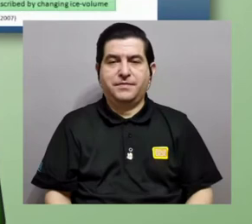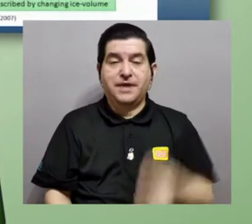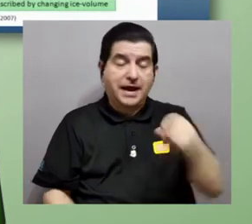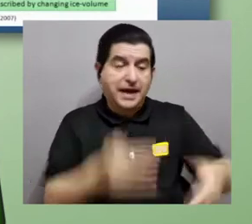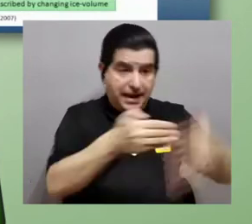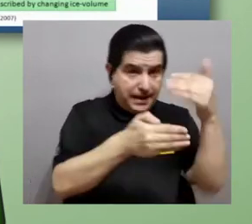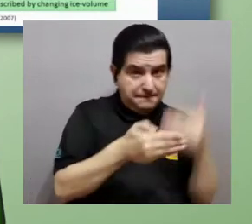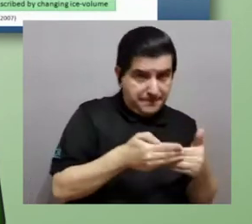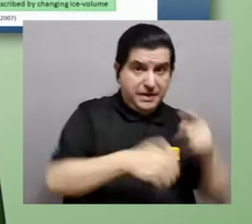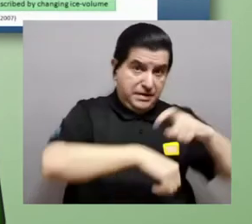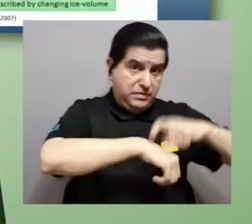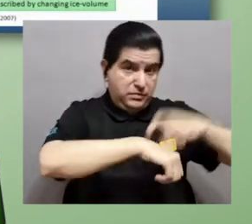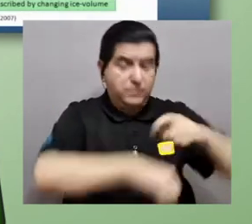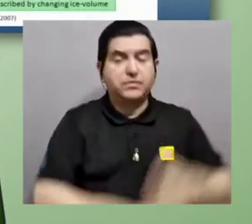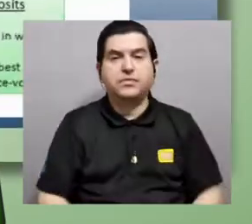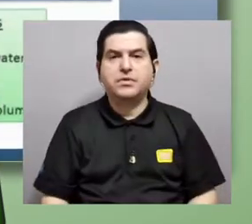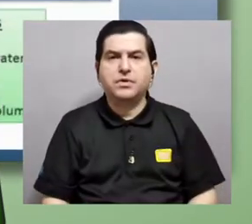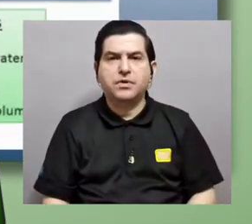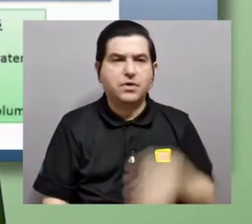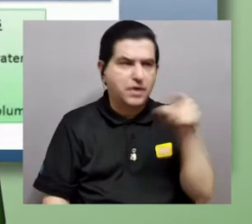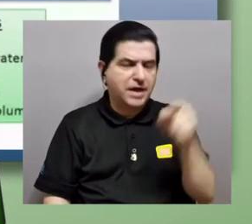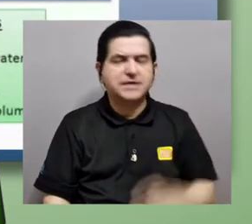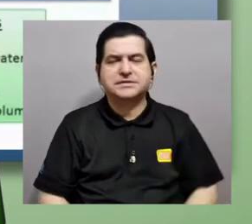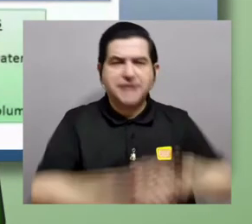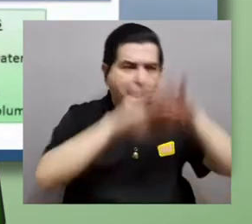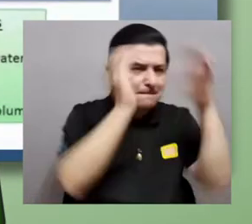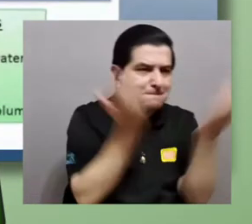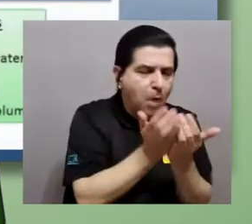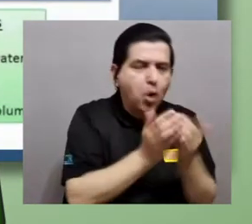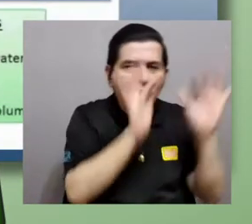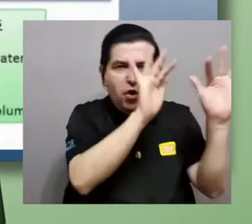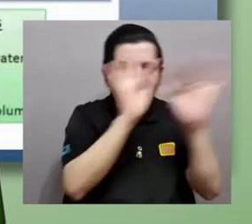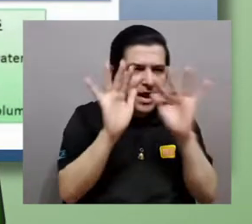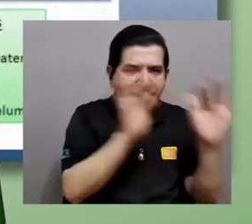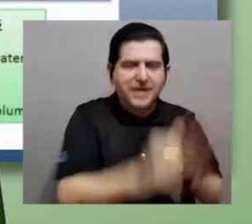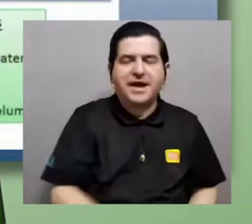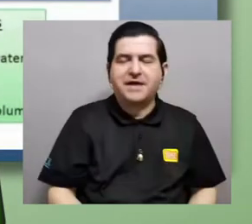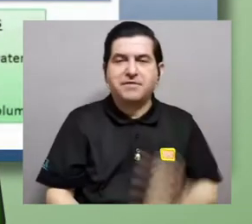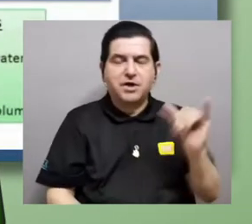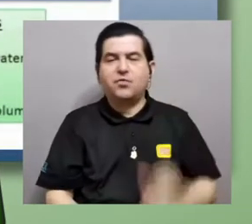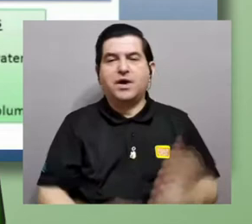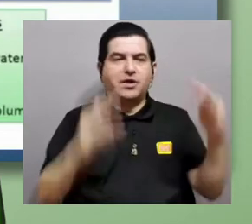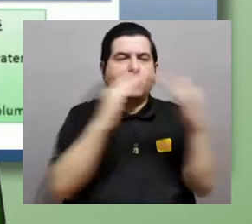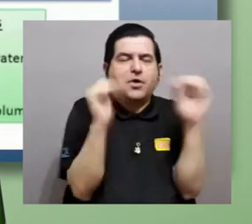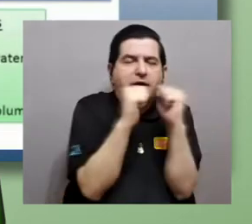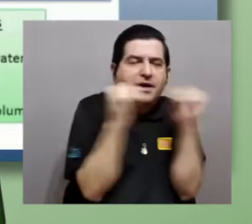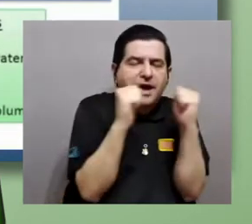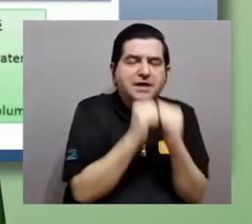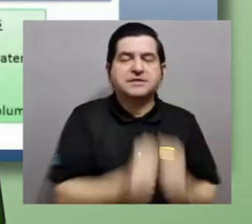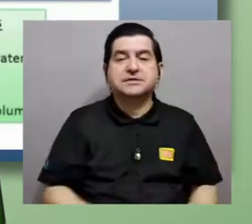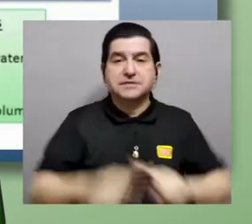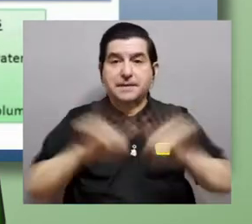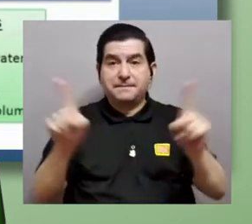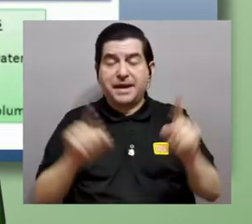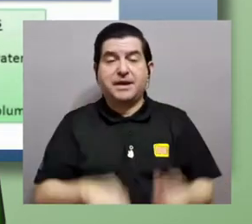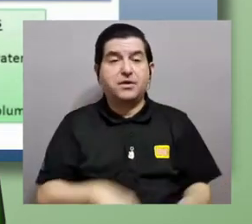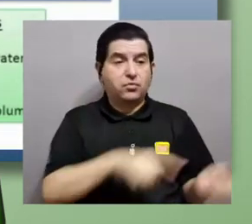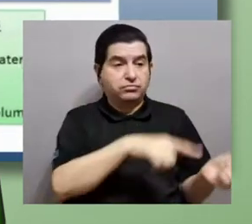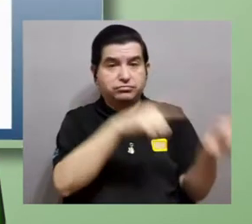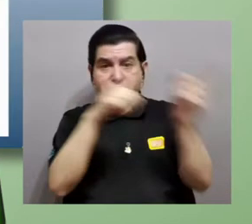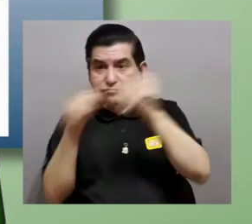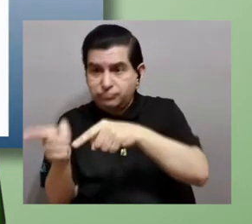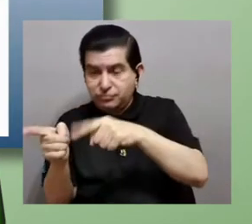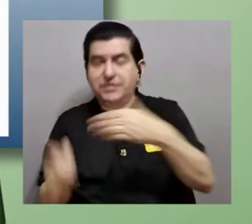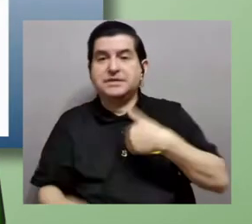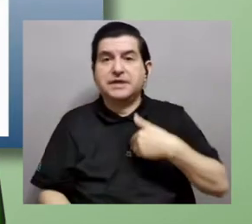para el precámbrico tenemos lo que se conoce como esa bola de nieve, un periodo Ice House, y en el precámbrico superior al Cámbrico,